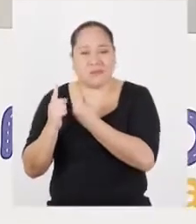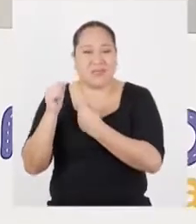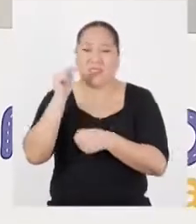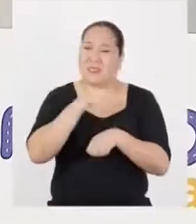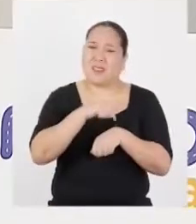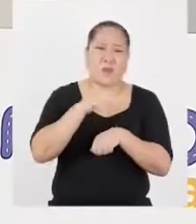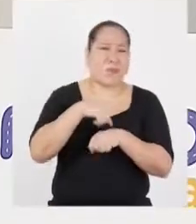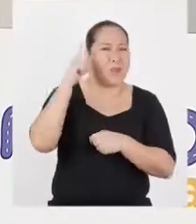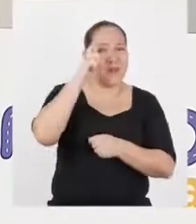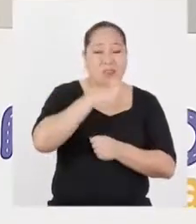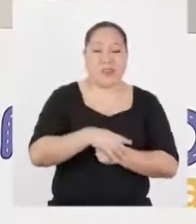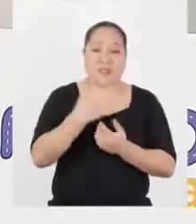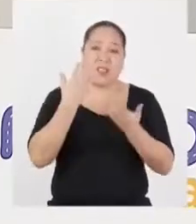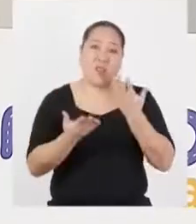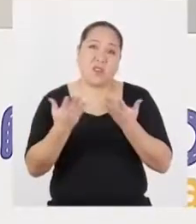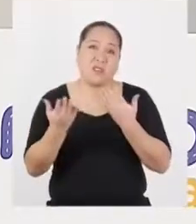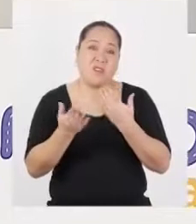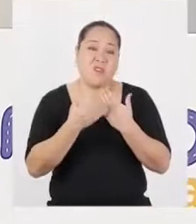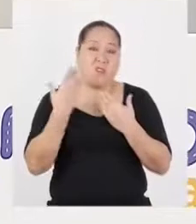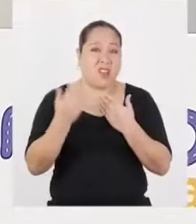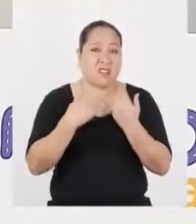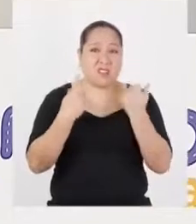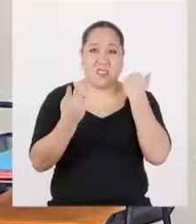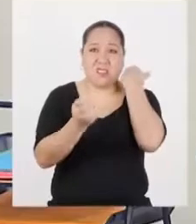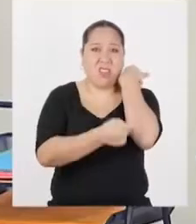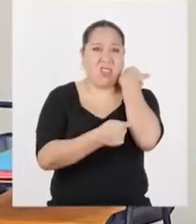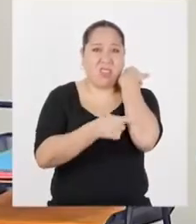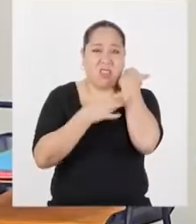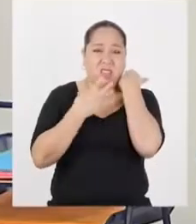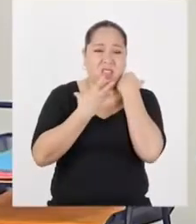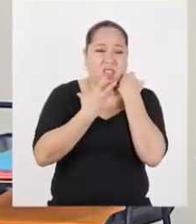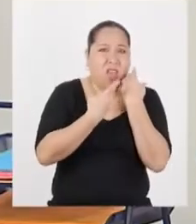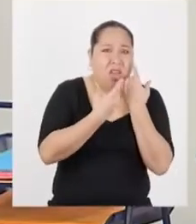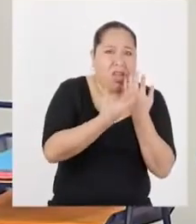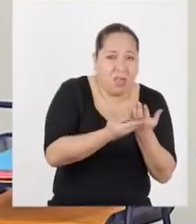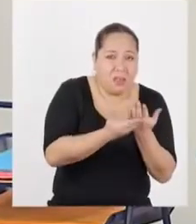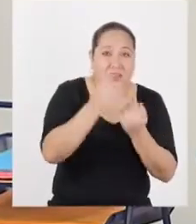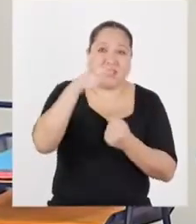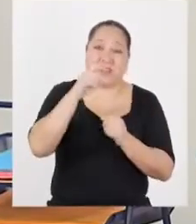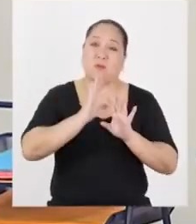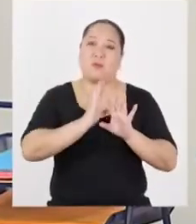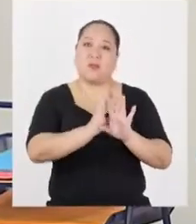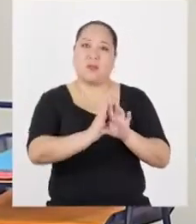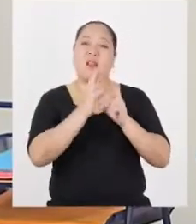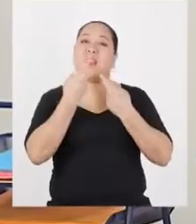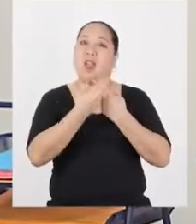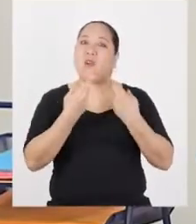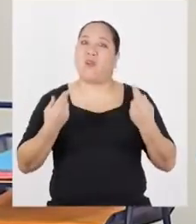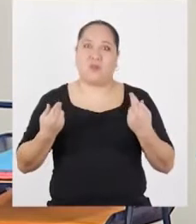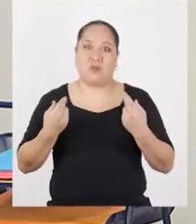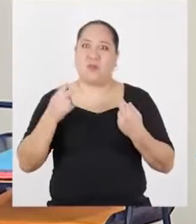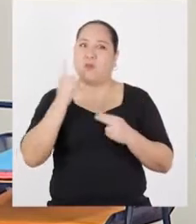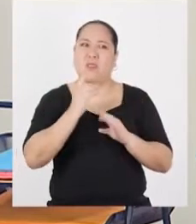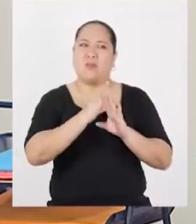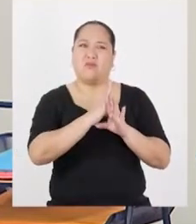Son tiempos difíciles y puede ser fácil caer en la tentación. Por ello, necesitamos contar con recursos para enfrentar la tentación